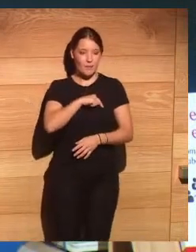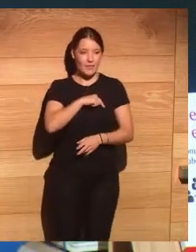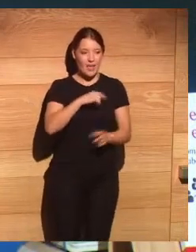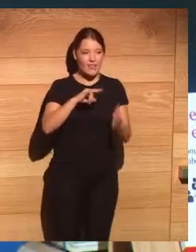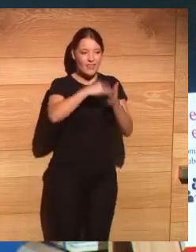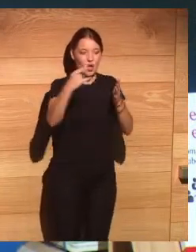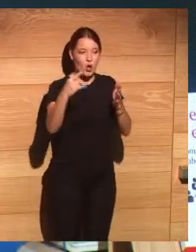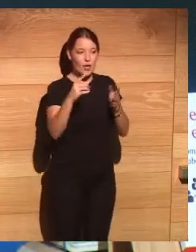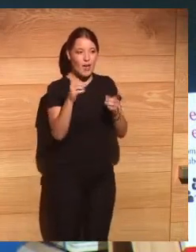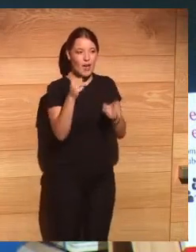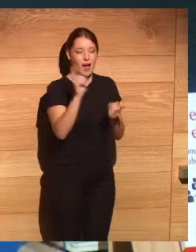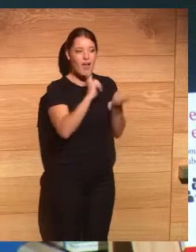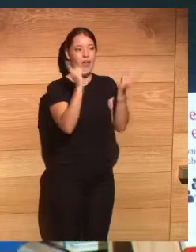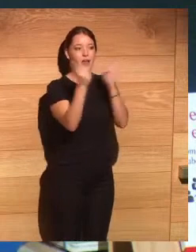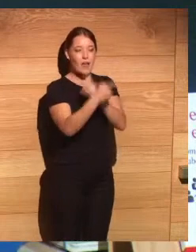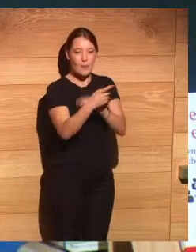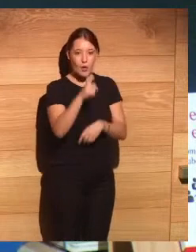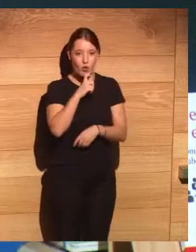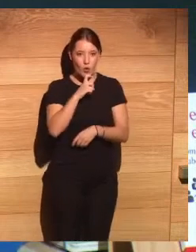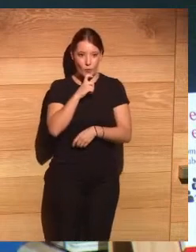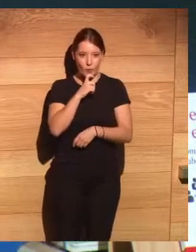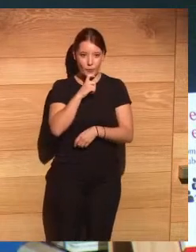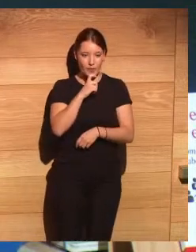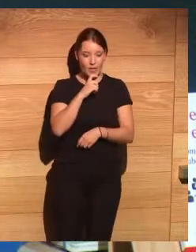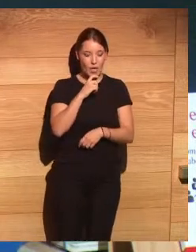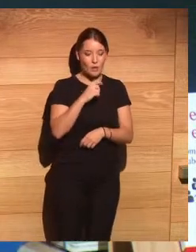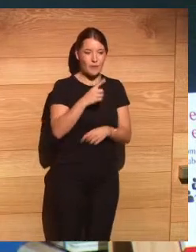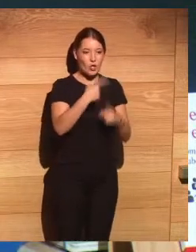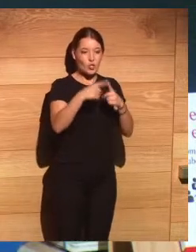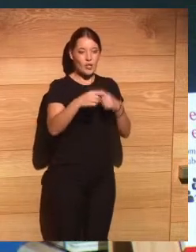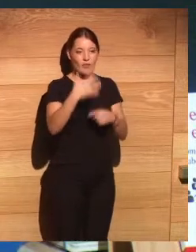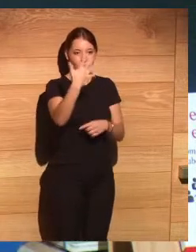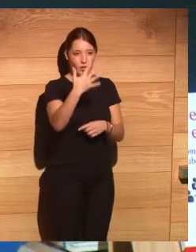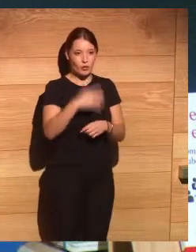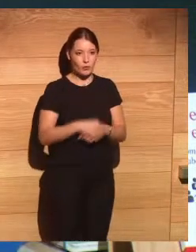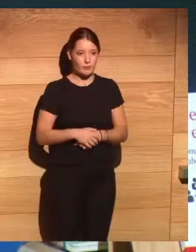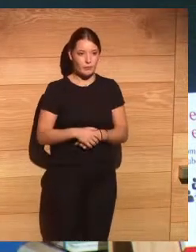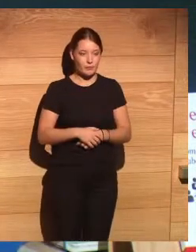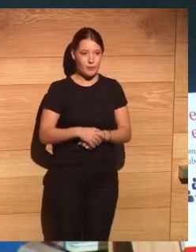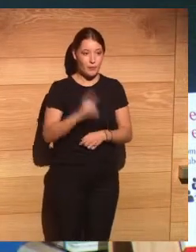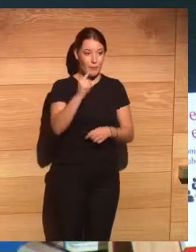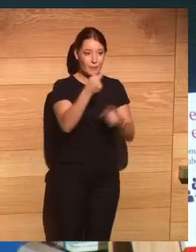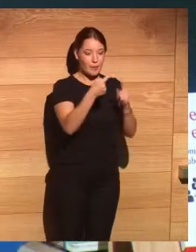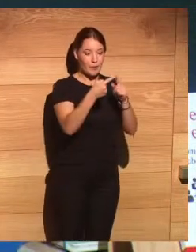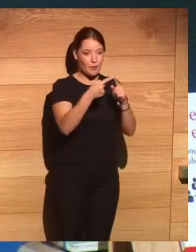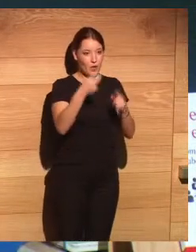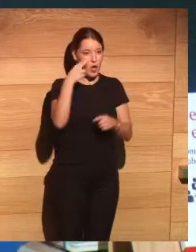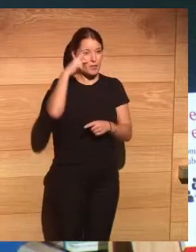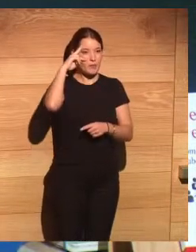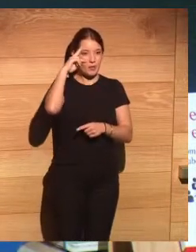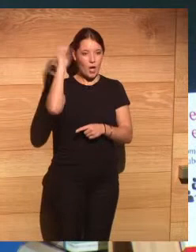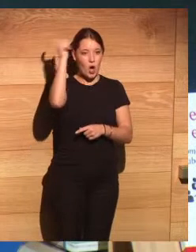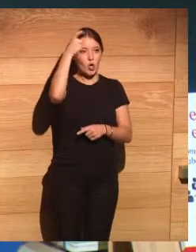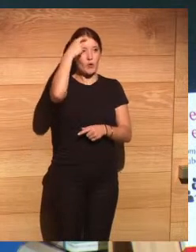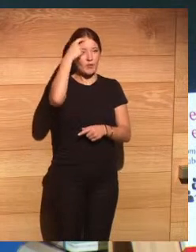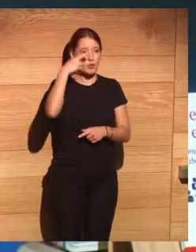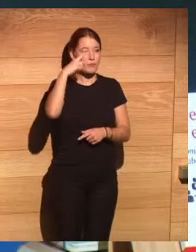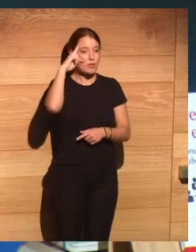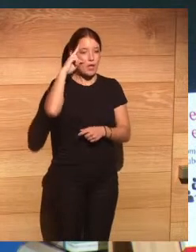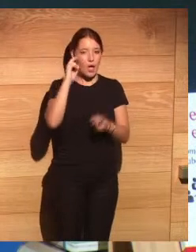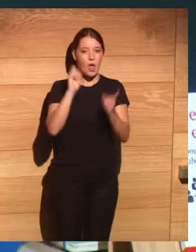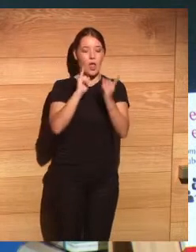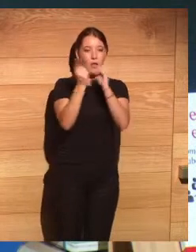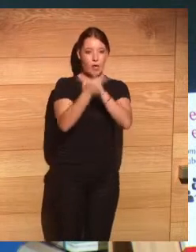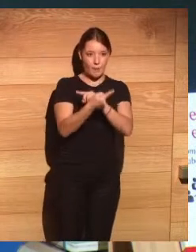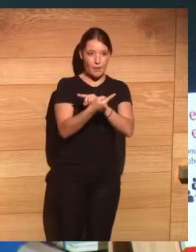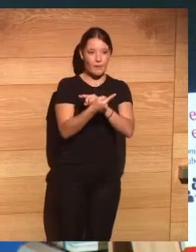y yo pongo que son cinco cosas que nos están cambiando hablo mucho de la experiencia el concepto de experiencia está cambiando la experiencia con